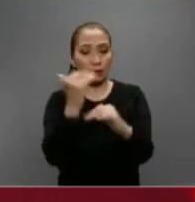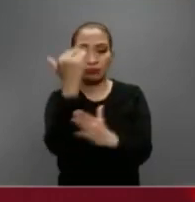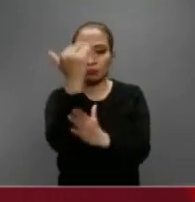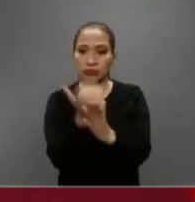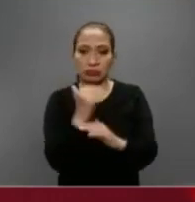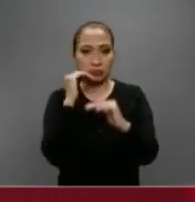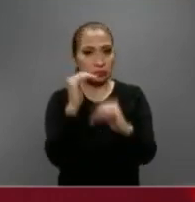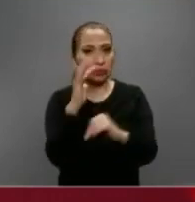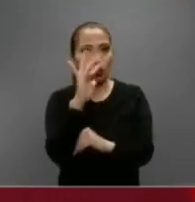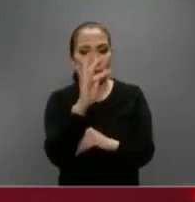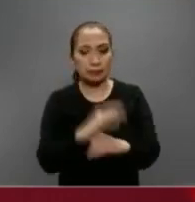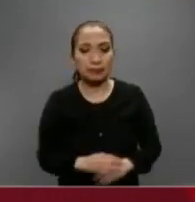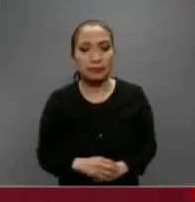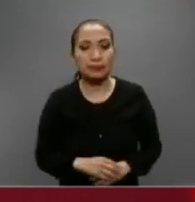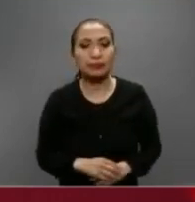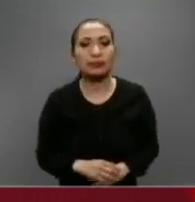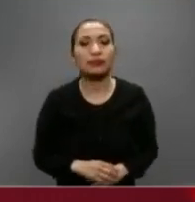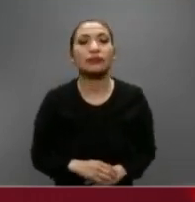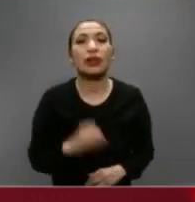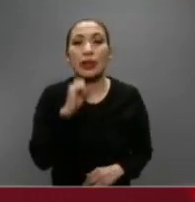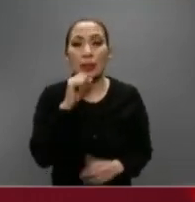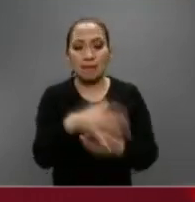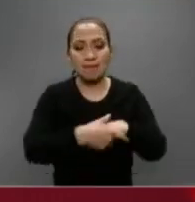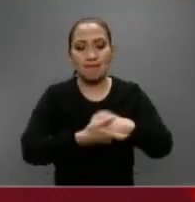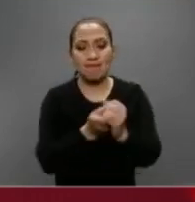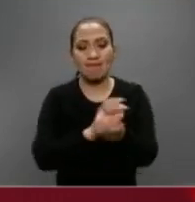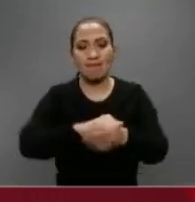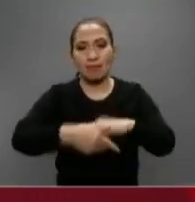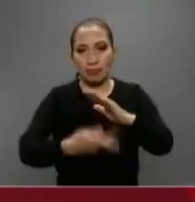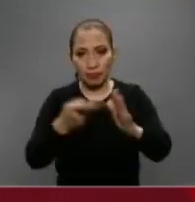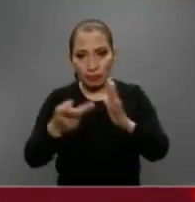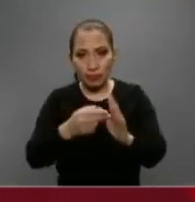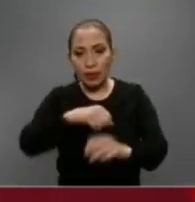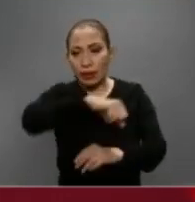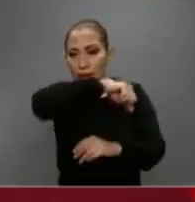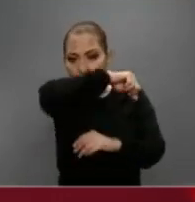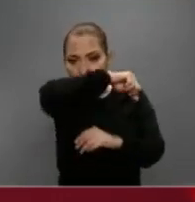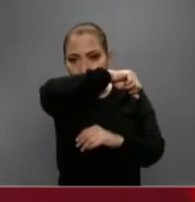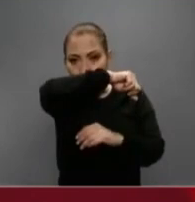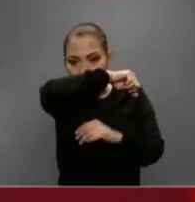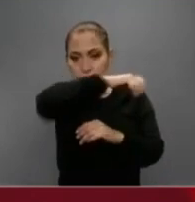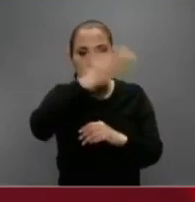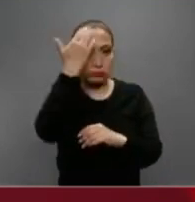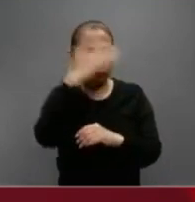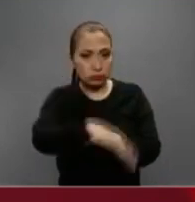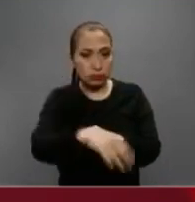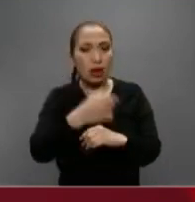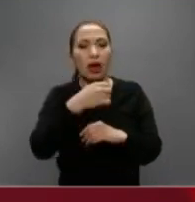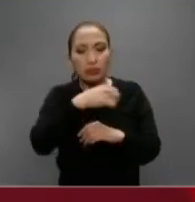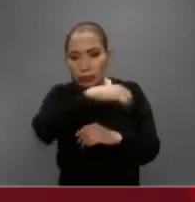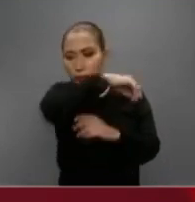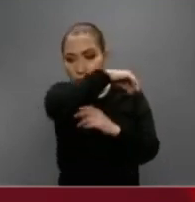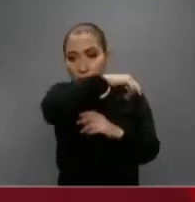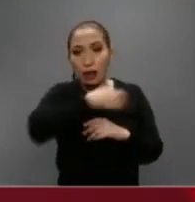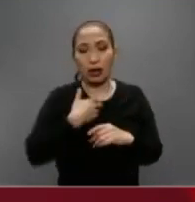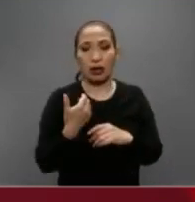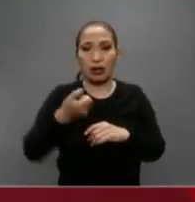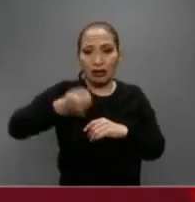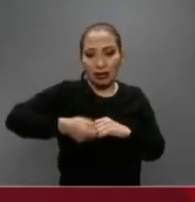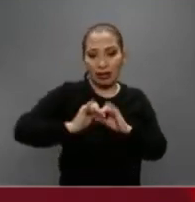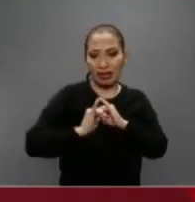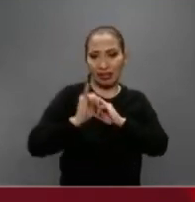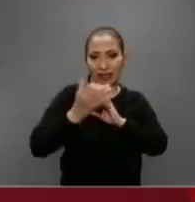se reduce el límite. Además del lavado frecuente de manos, estornudar y toser aplicando la etiqueta respiratoria, el saludo a